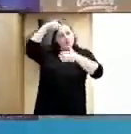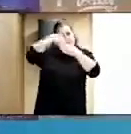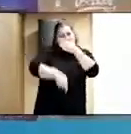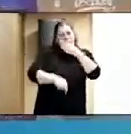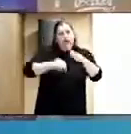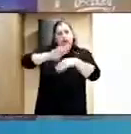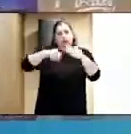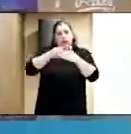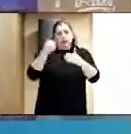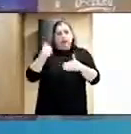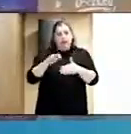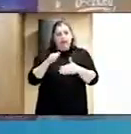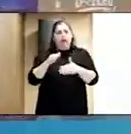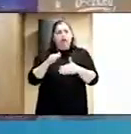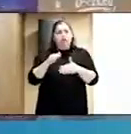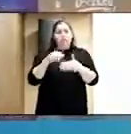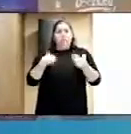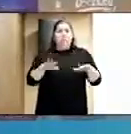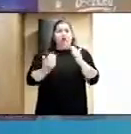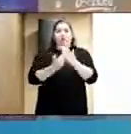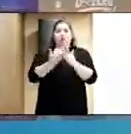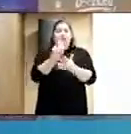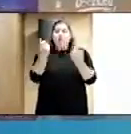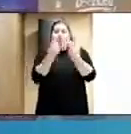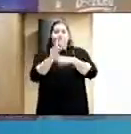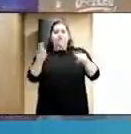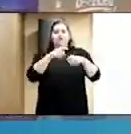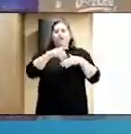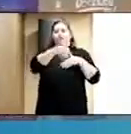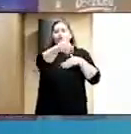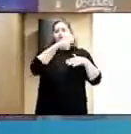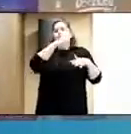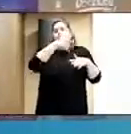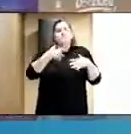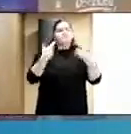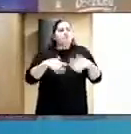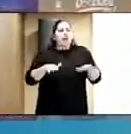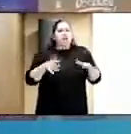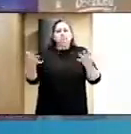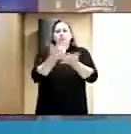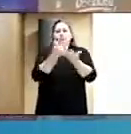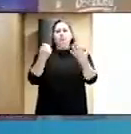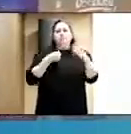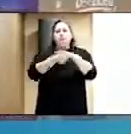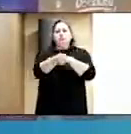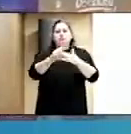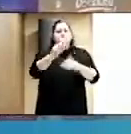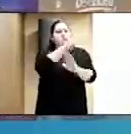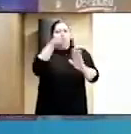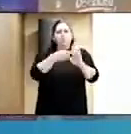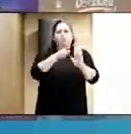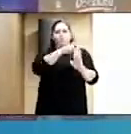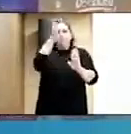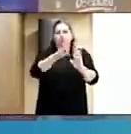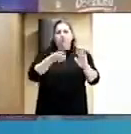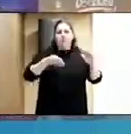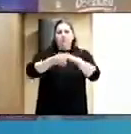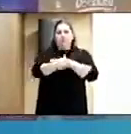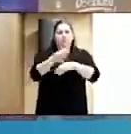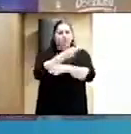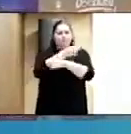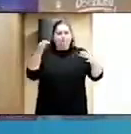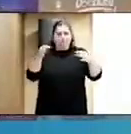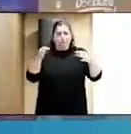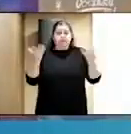siempre decimos, no sea necesario realizar jornadas de este tipo porque ya la inclusión y la accesibilidad es plena